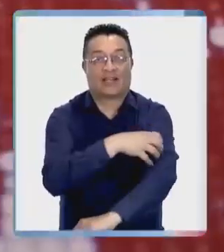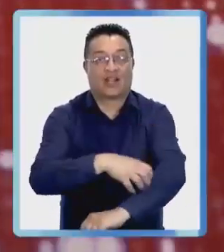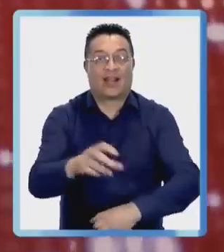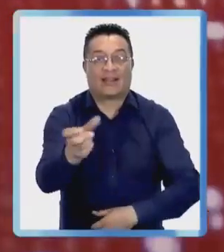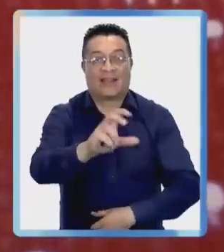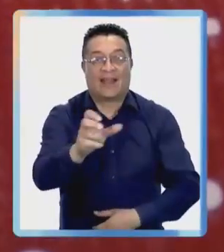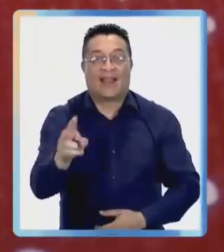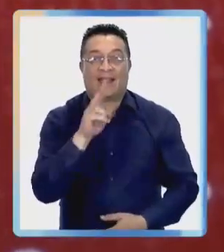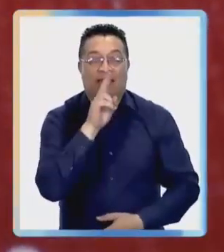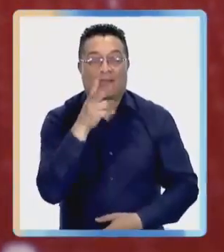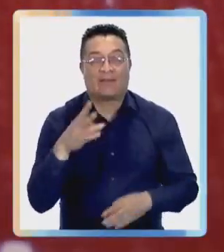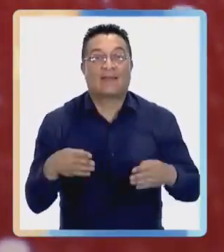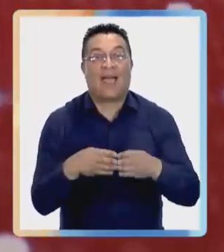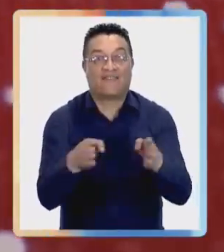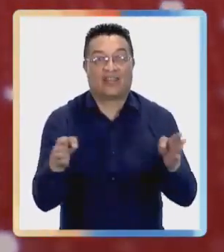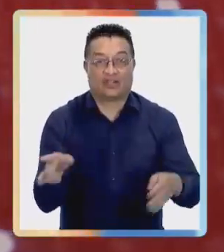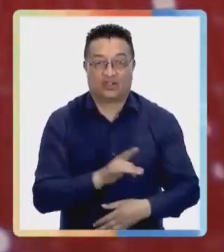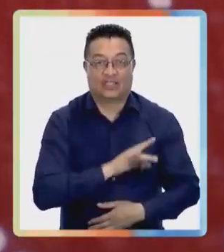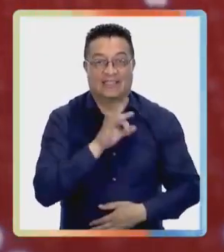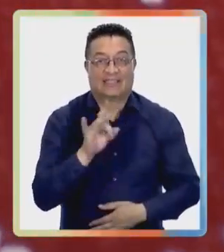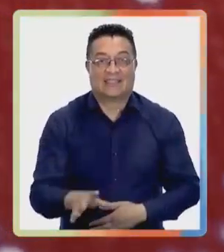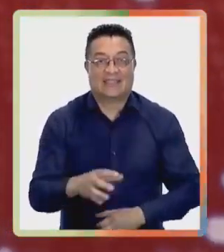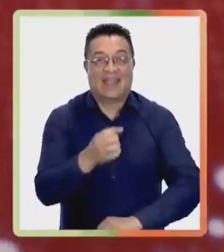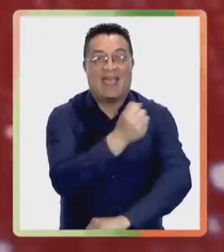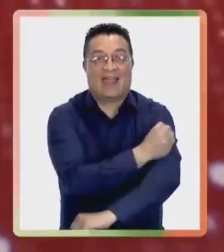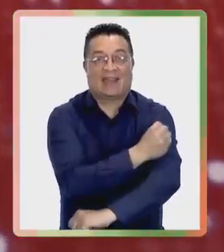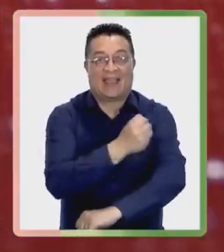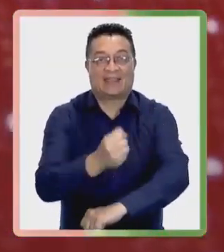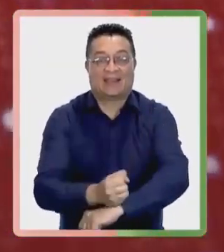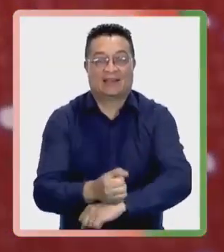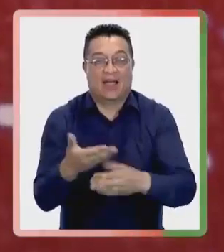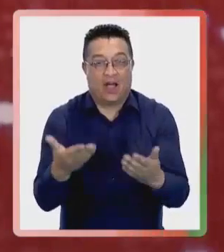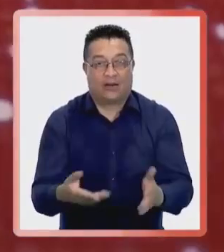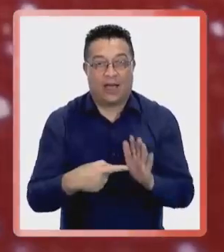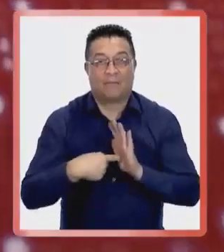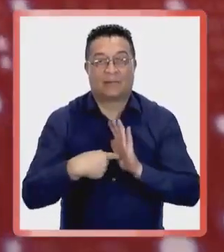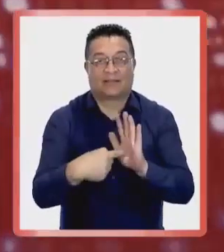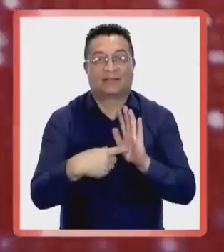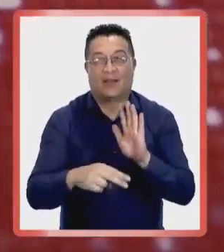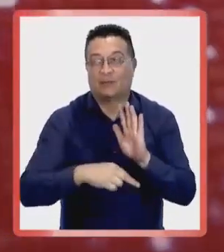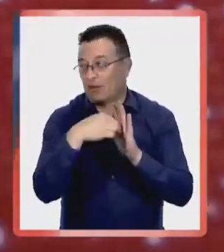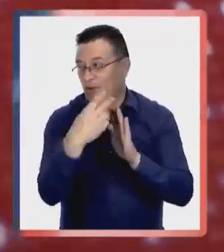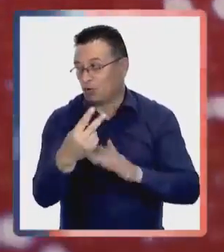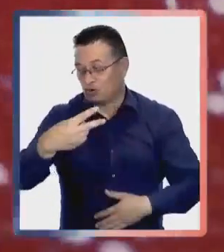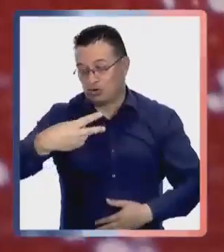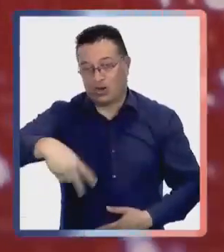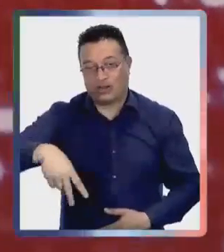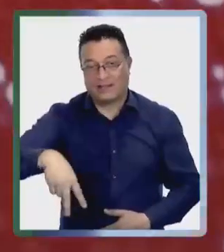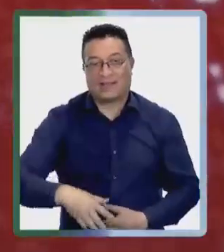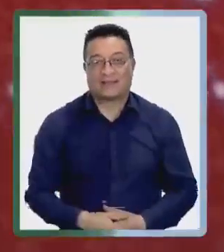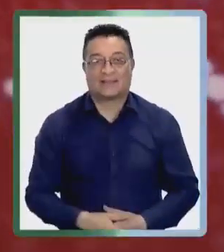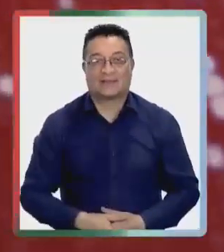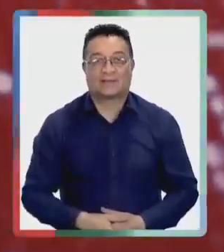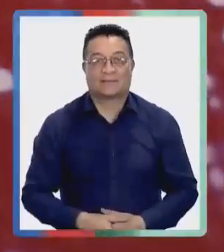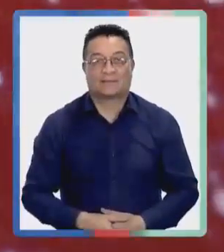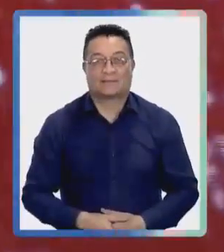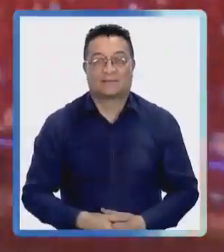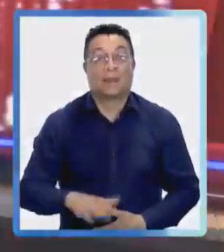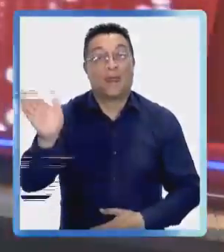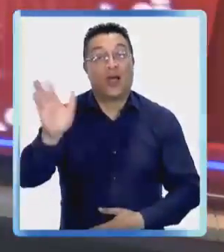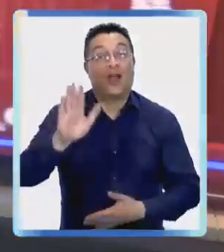Asociación Regional de Canales de Televisión de Señal Abierta de Chile, Arcatel, presenta Portavoz Noticias.